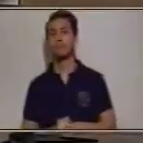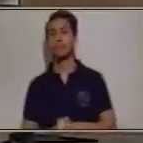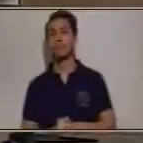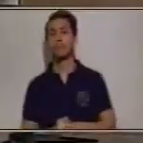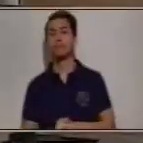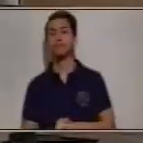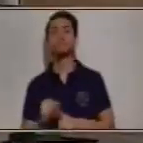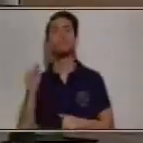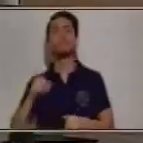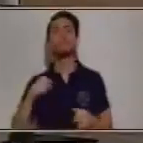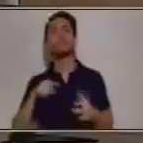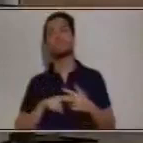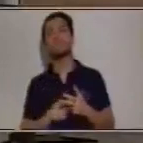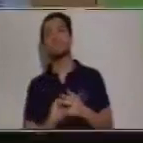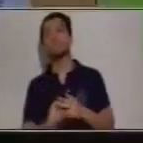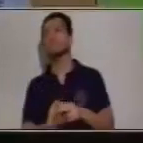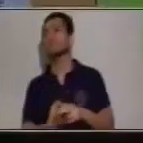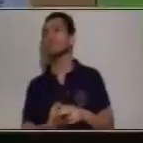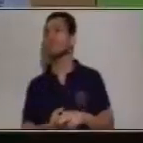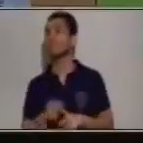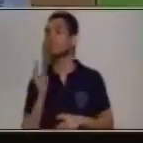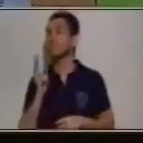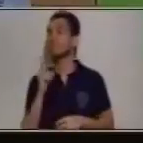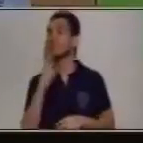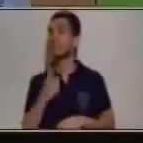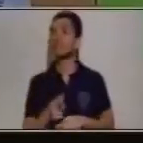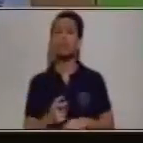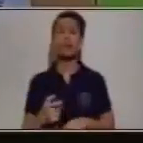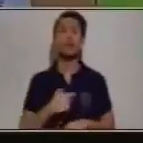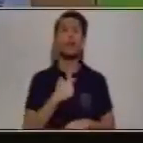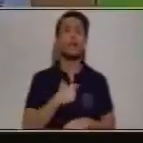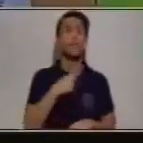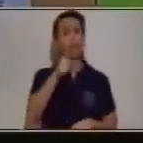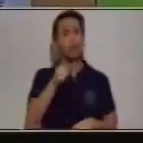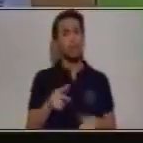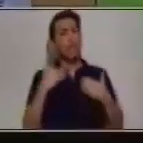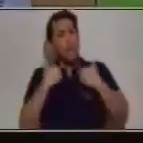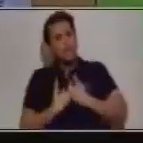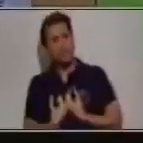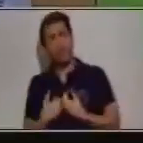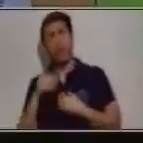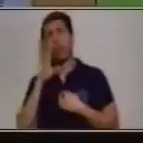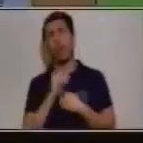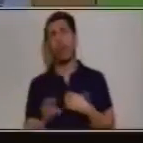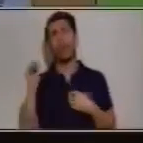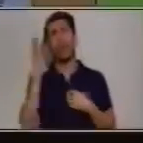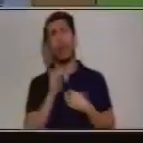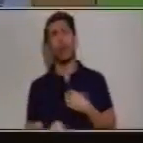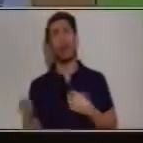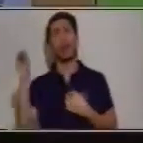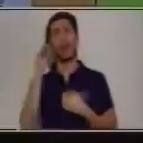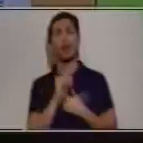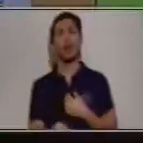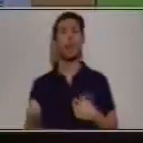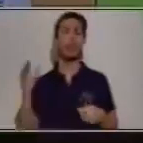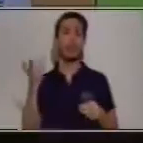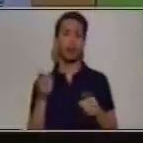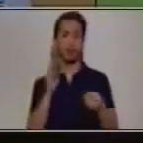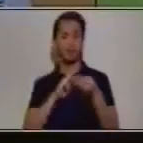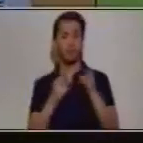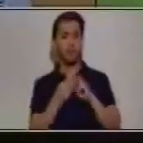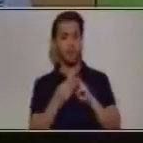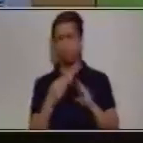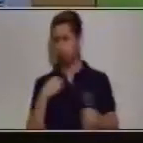a iniciar. Siempre me dicen, profe, pero no se cansa de hablar de esto de Matemática. Por supuesto que no.